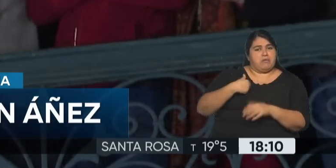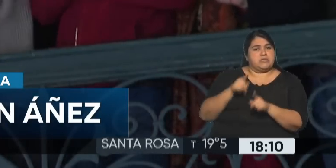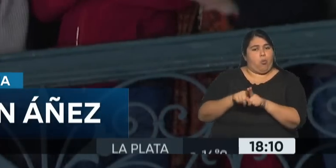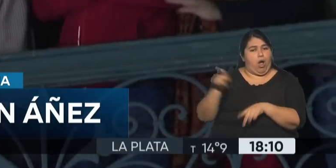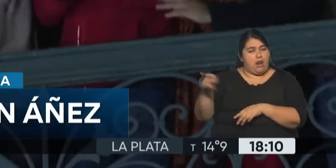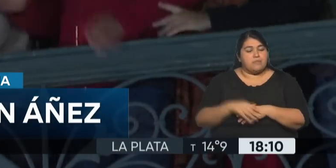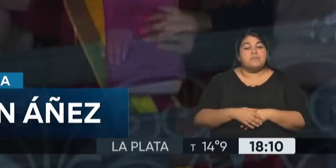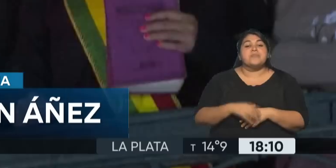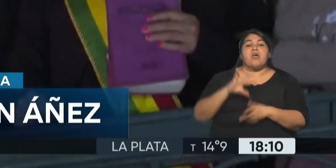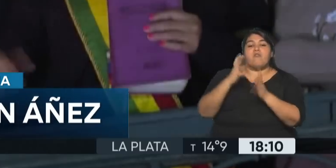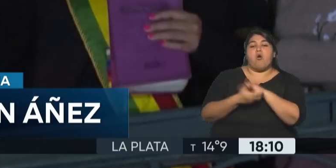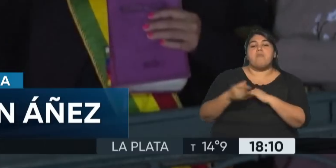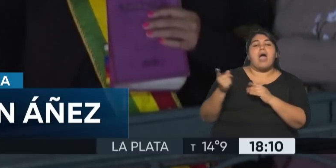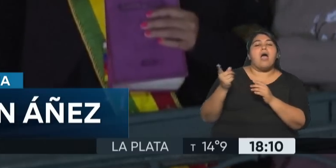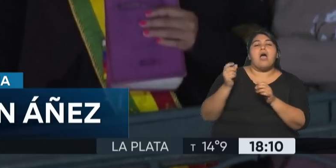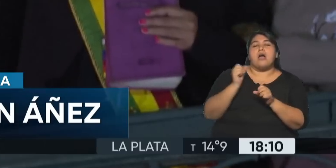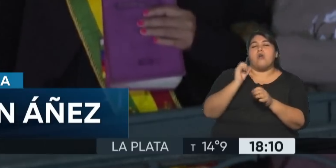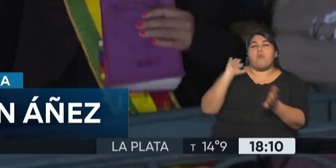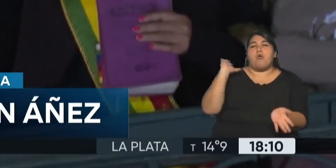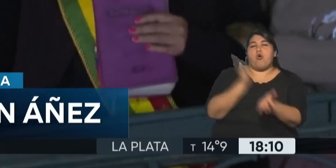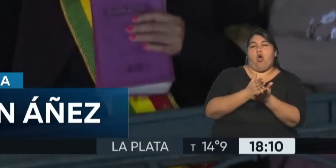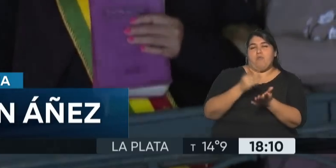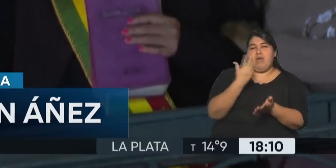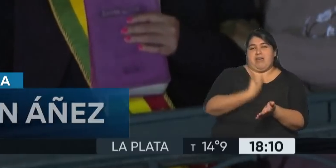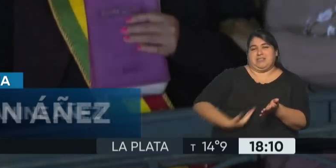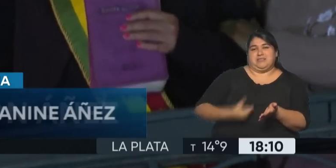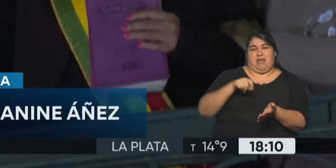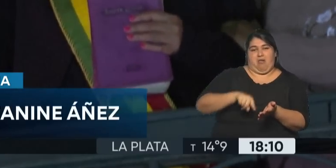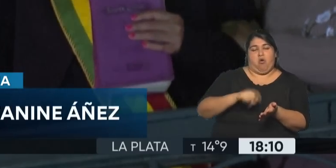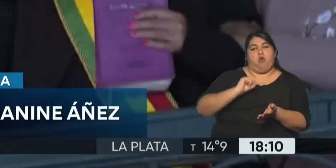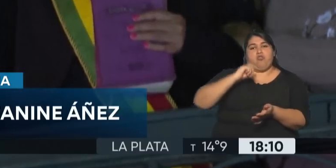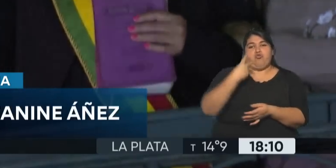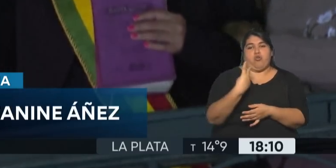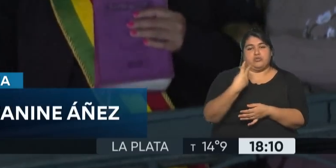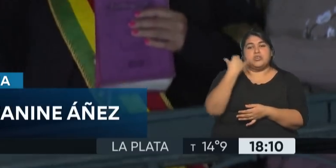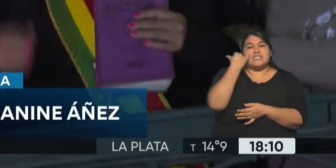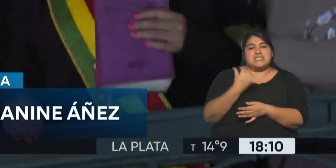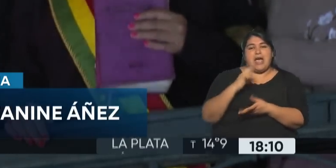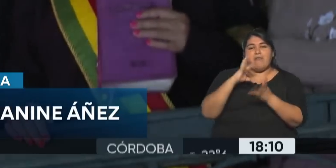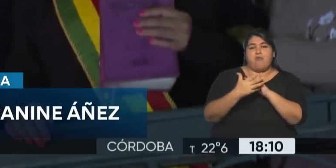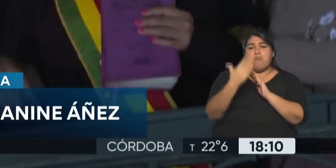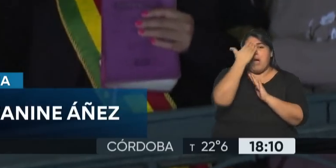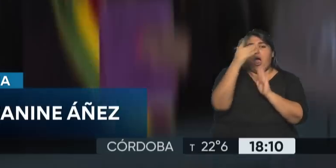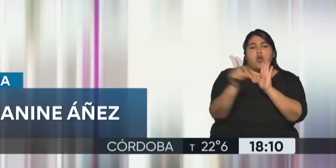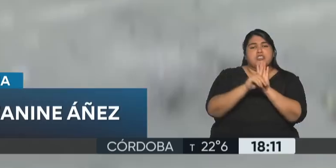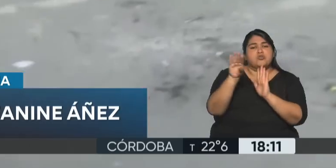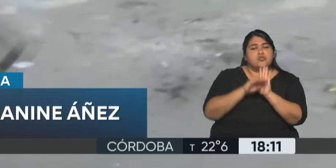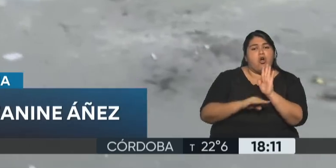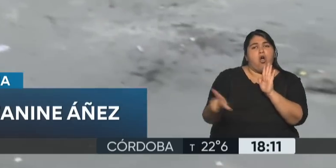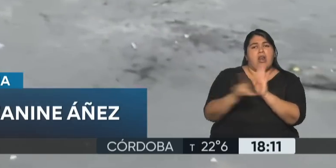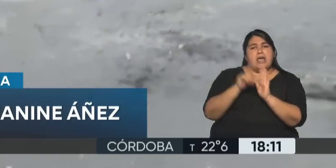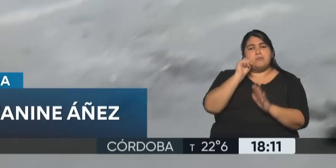llamada Golpe de Estado II. Está acusada por incumplimiento de deberes de funcionario y resoluciones contrarias a la Constitución y las leyes.